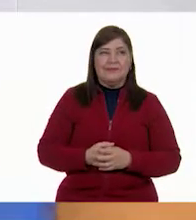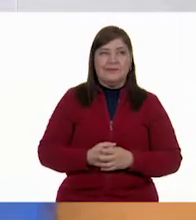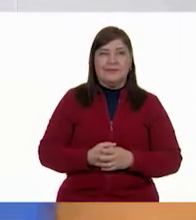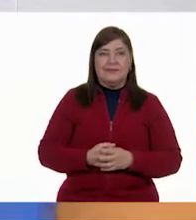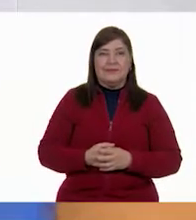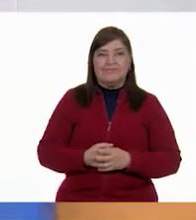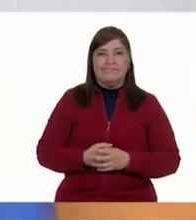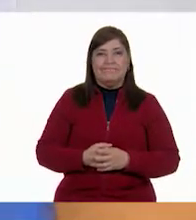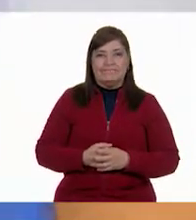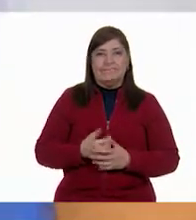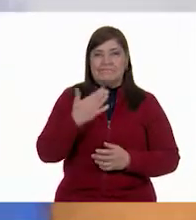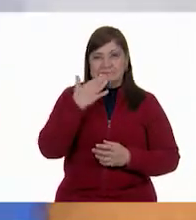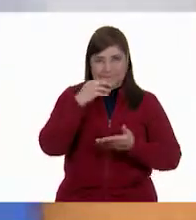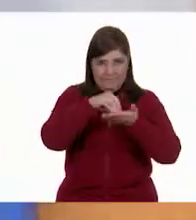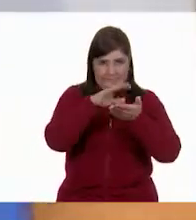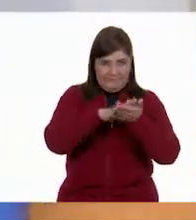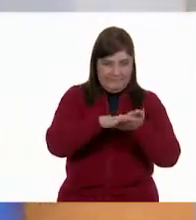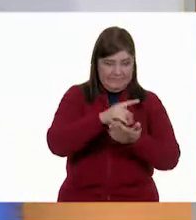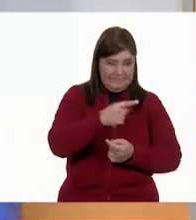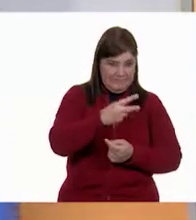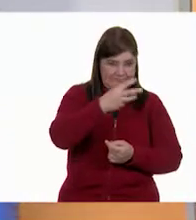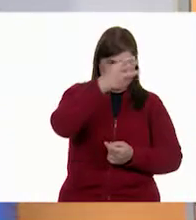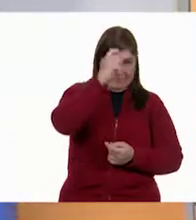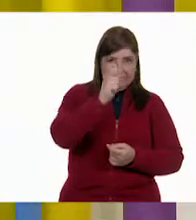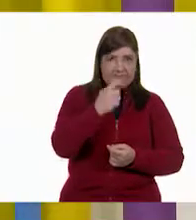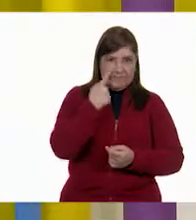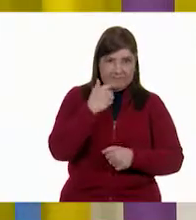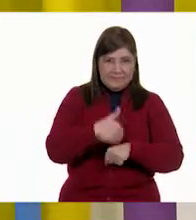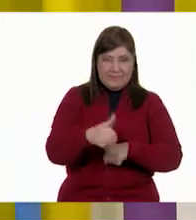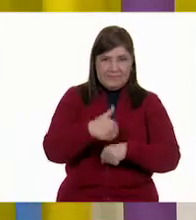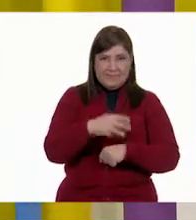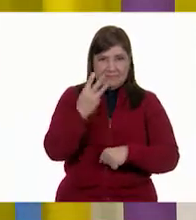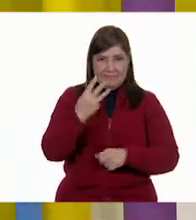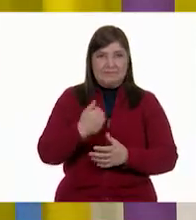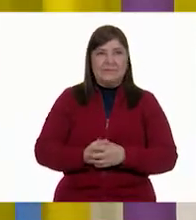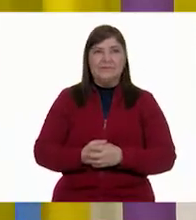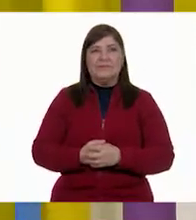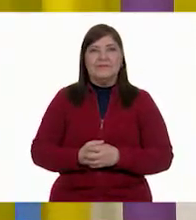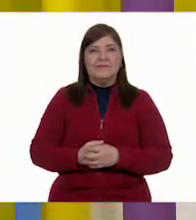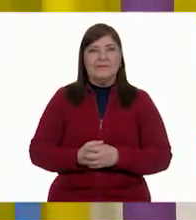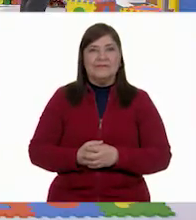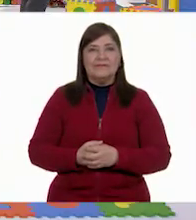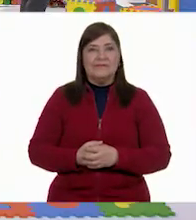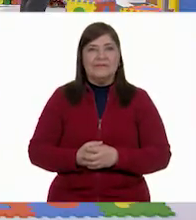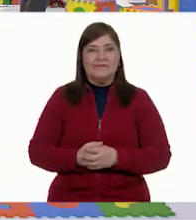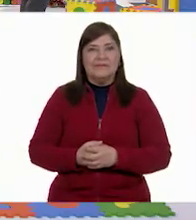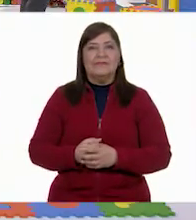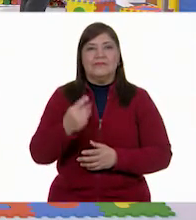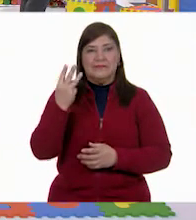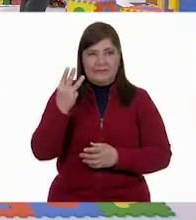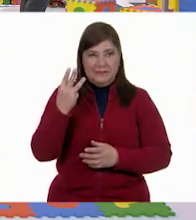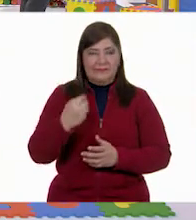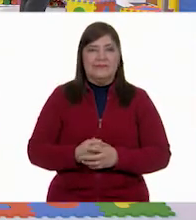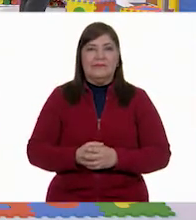Tres. Muy bien. Ya está marcado ahí el vamos a colocarlo. El tres.